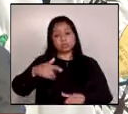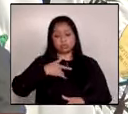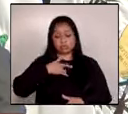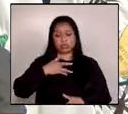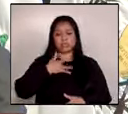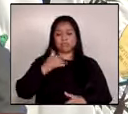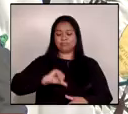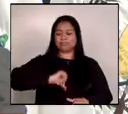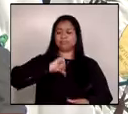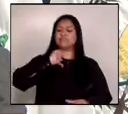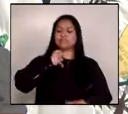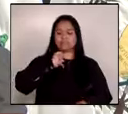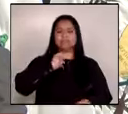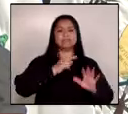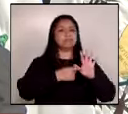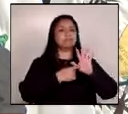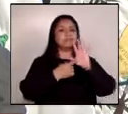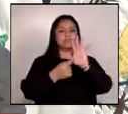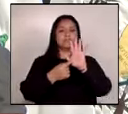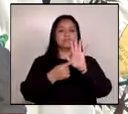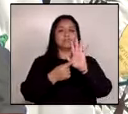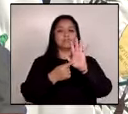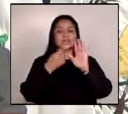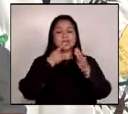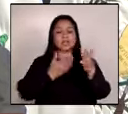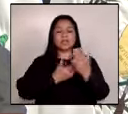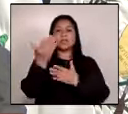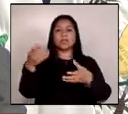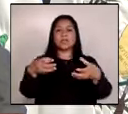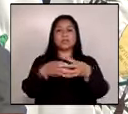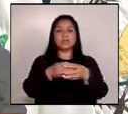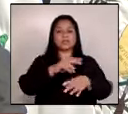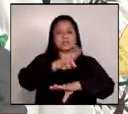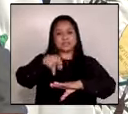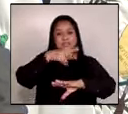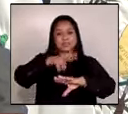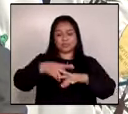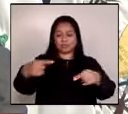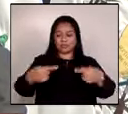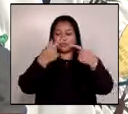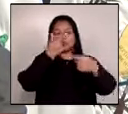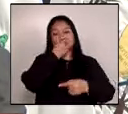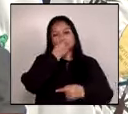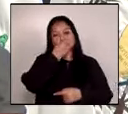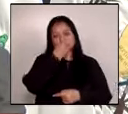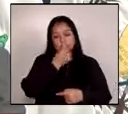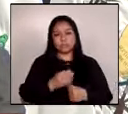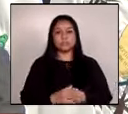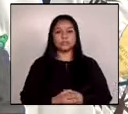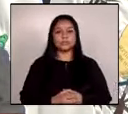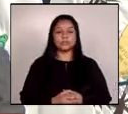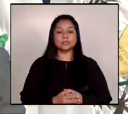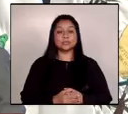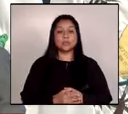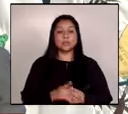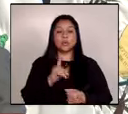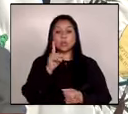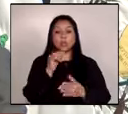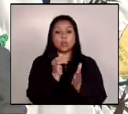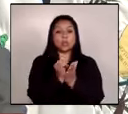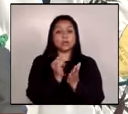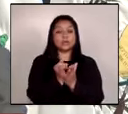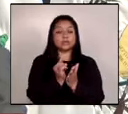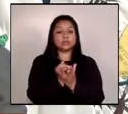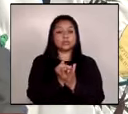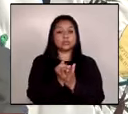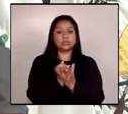orgulloso de presentar la nueva Comisión Nacional contra la Corrupción, una institución